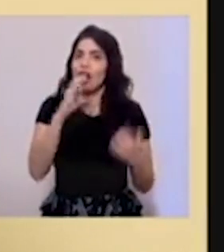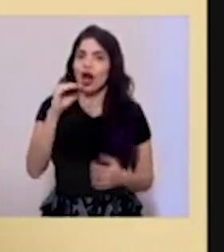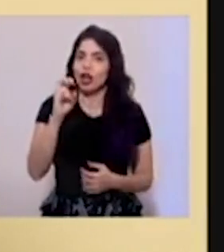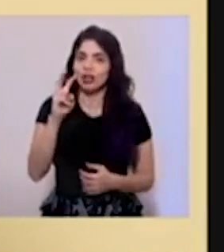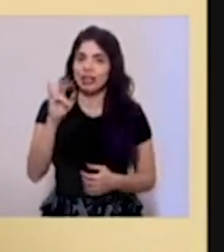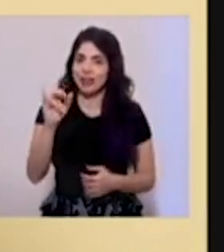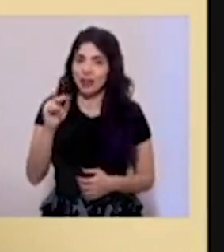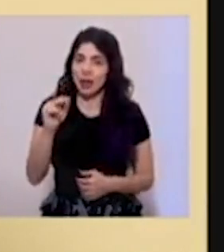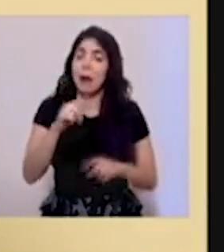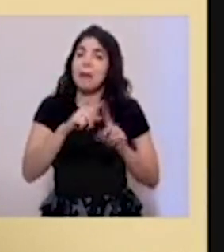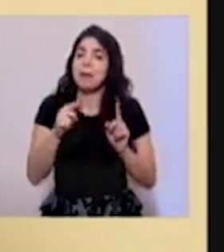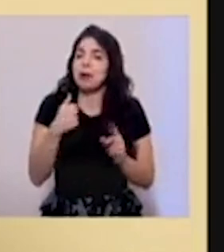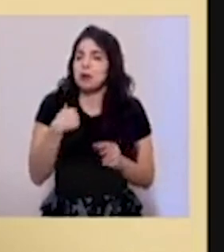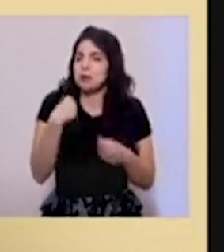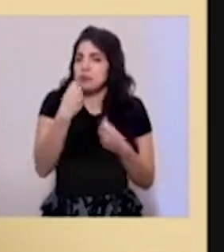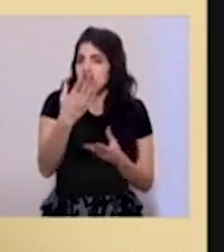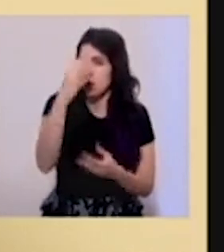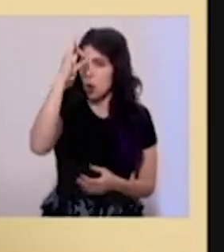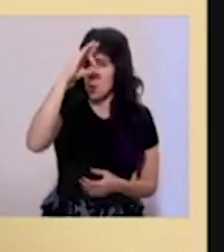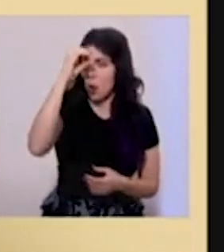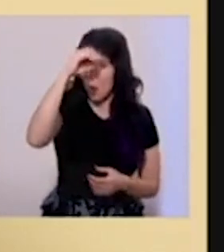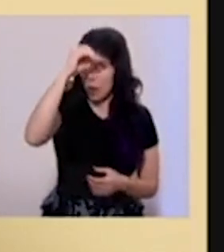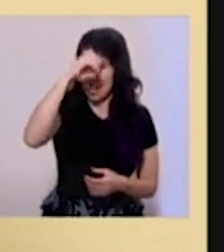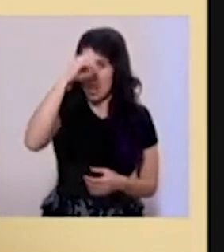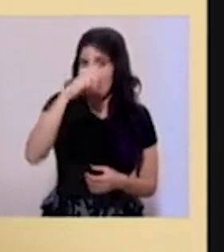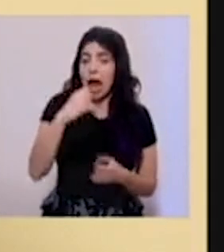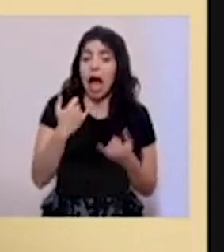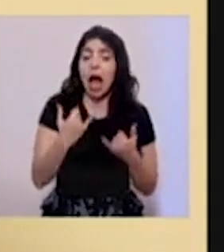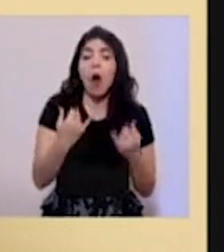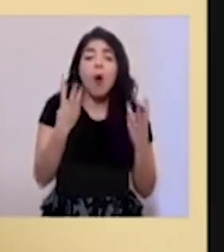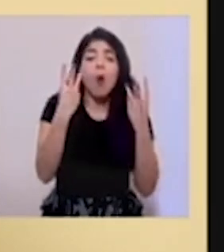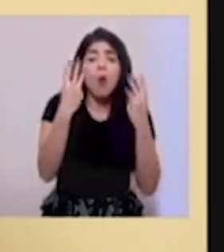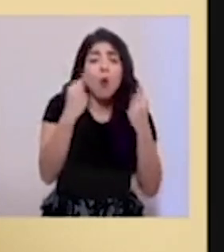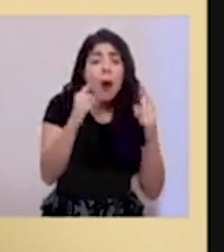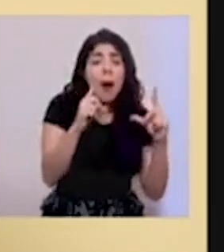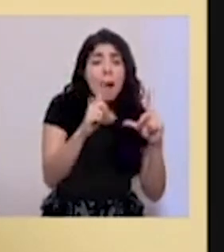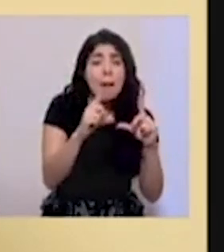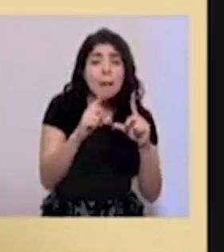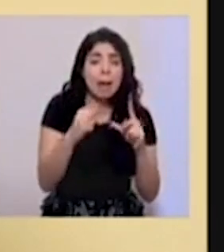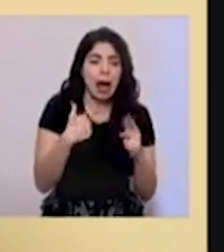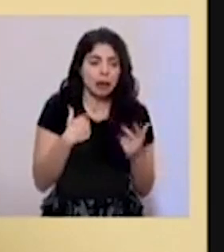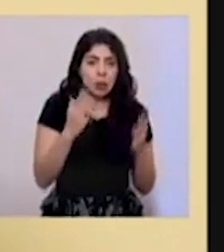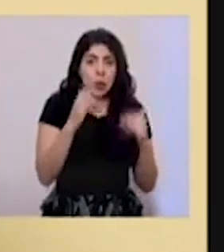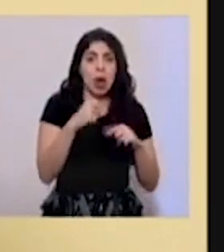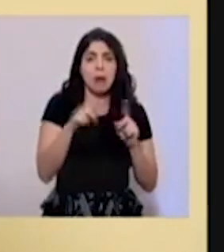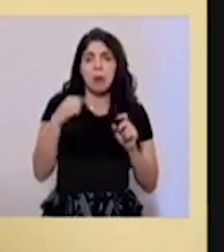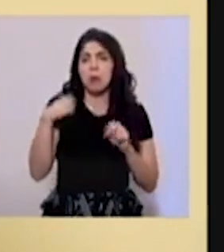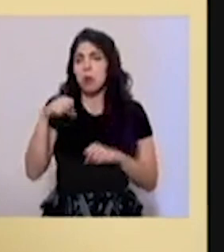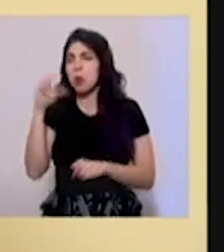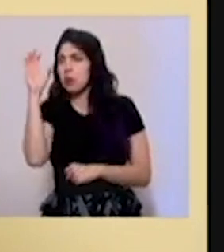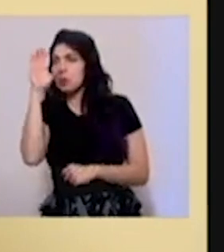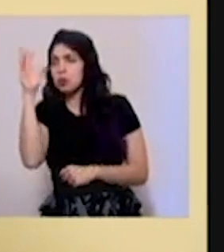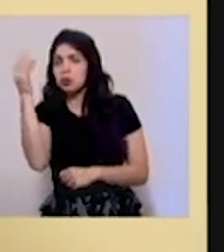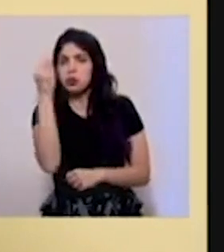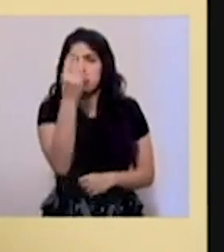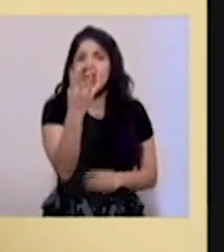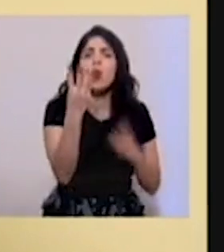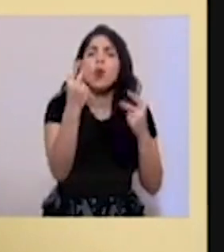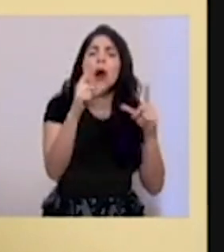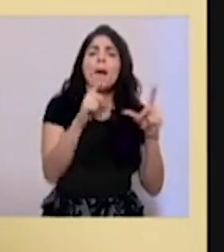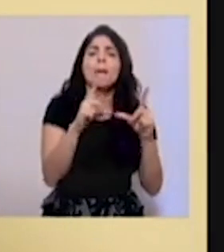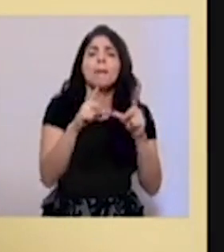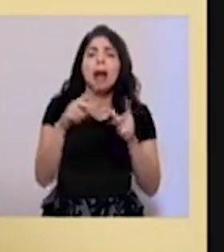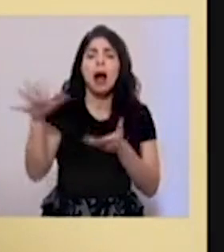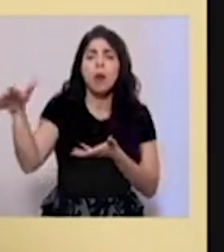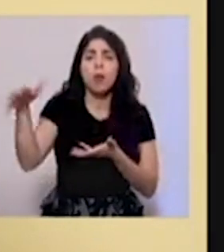opinar. Ciertamente ahorita no tengo el dato de cuántas placas hemos, y se lo puedo conseguir ahora, cuántas placas se han decomisado a lo